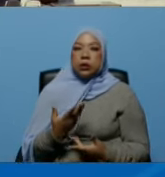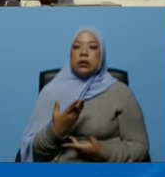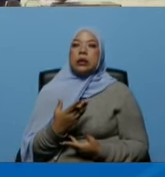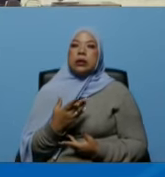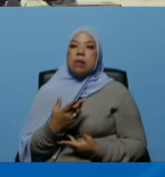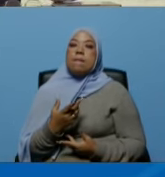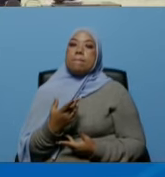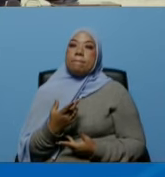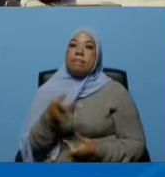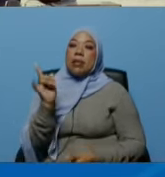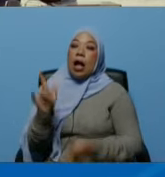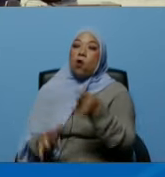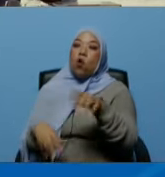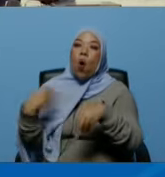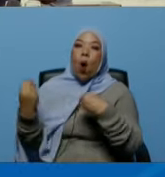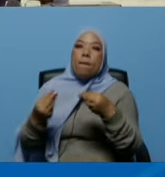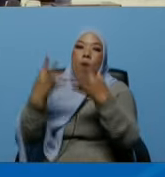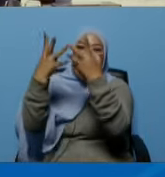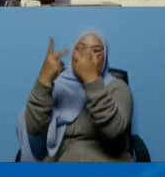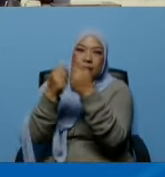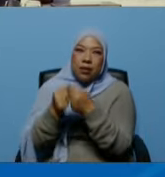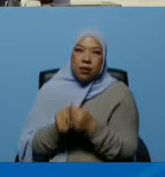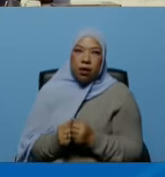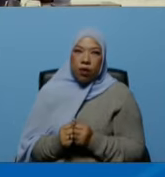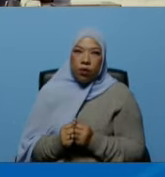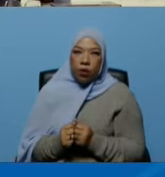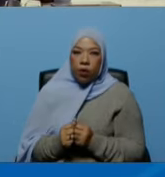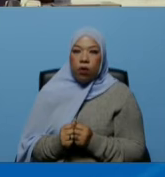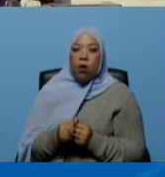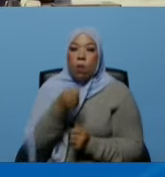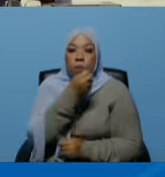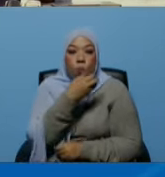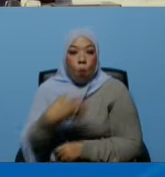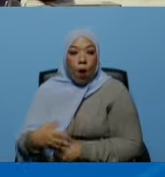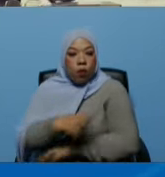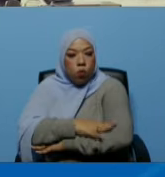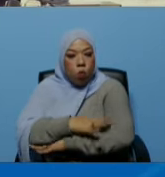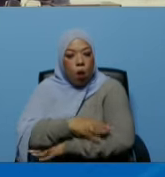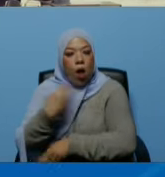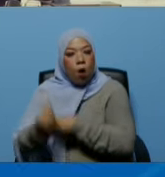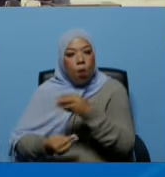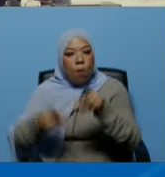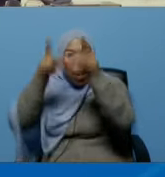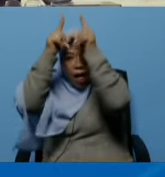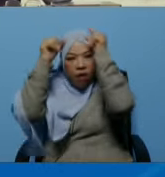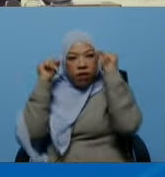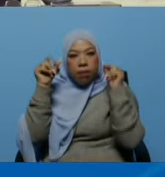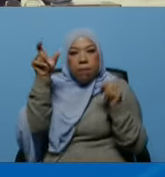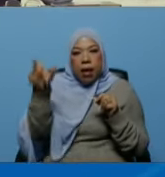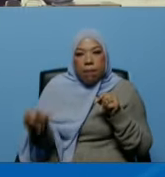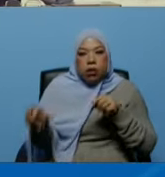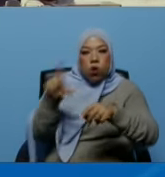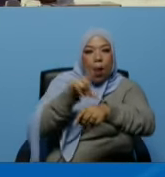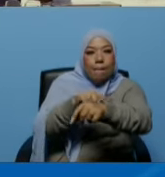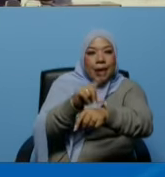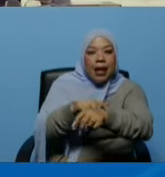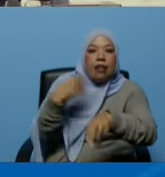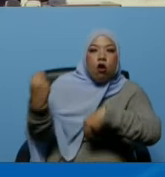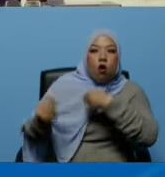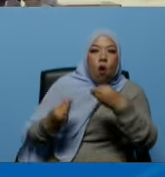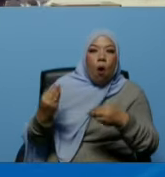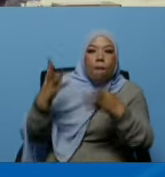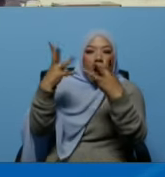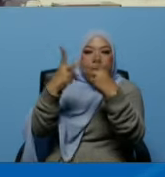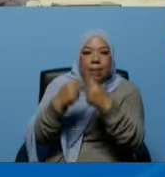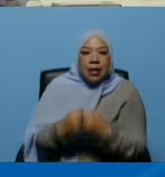gestionar administrar eficientemente cambiar los conceptos que se vienen